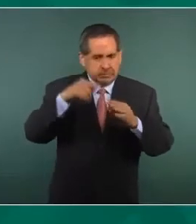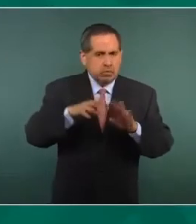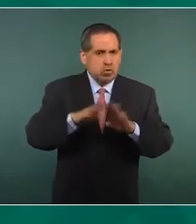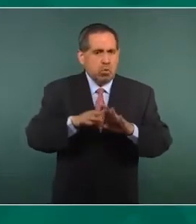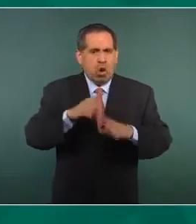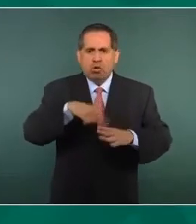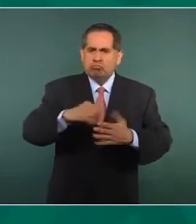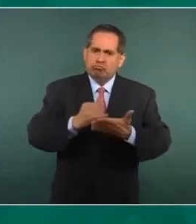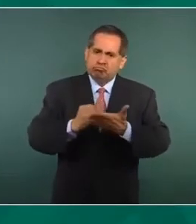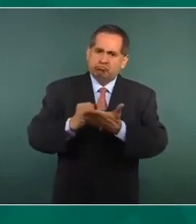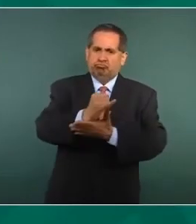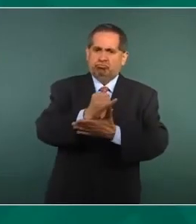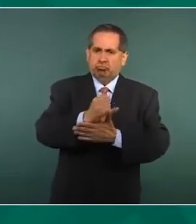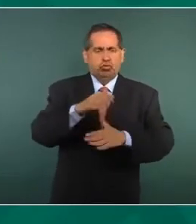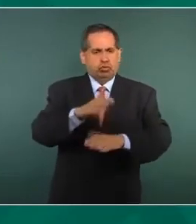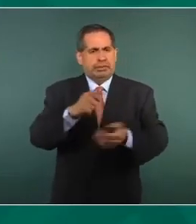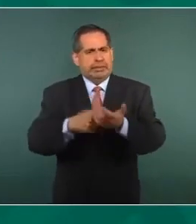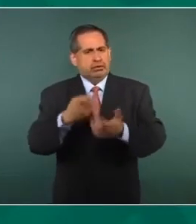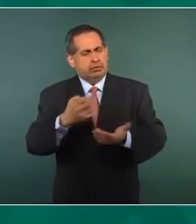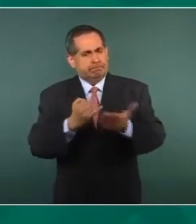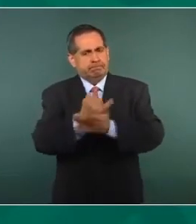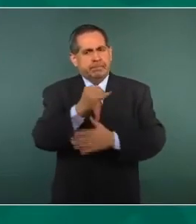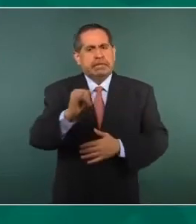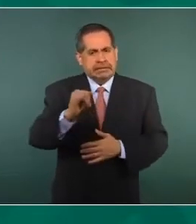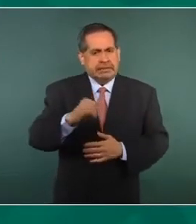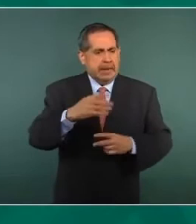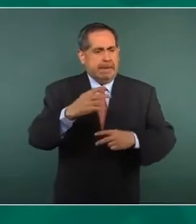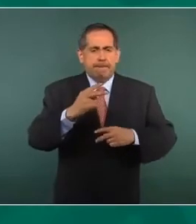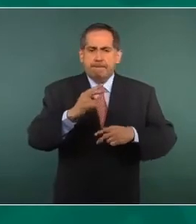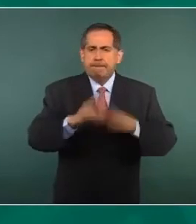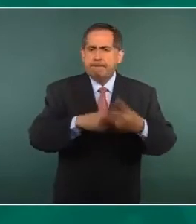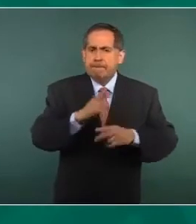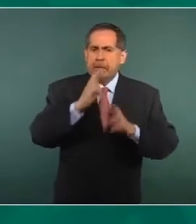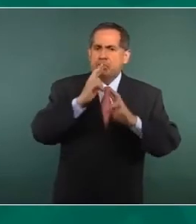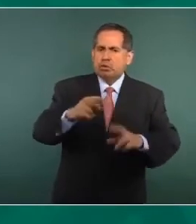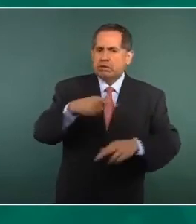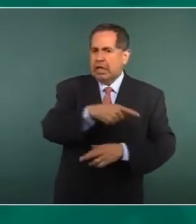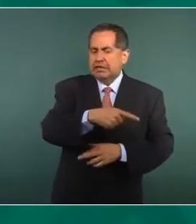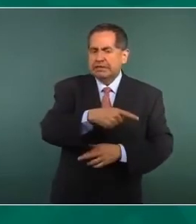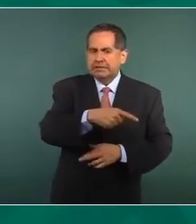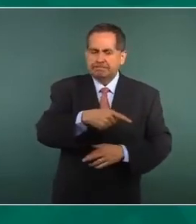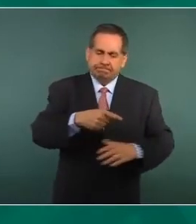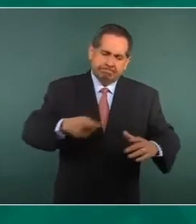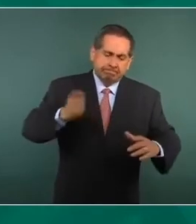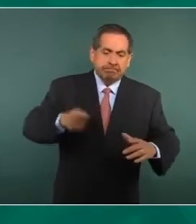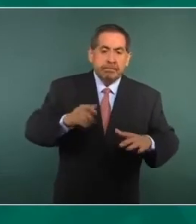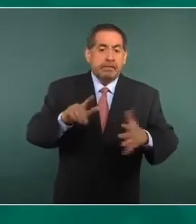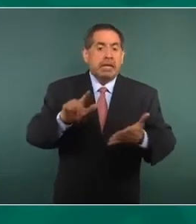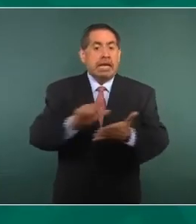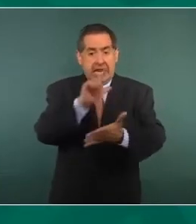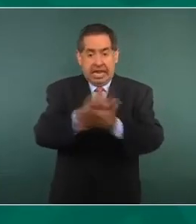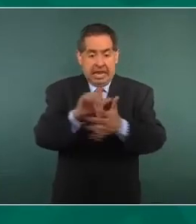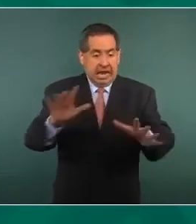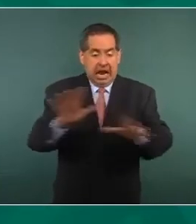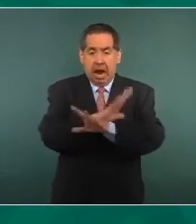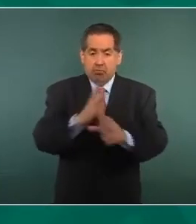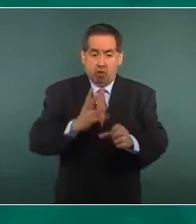a resolver sobre este asunto. O sea, sí va a haber una reforma legal,